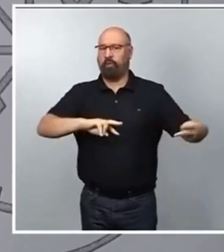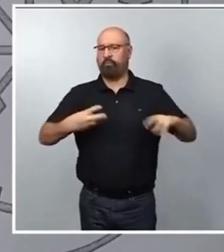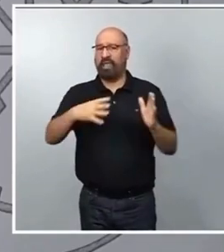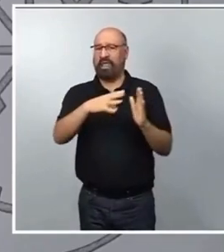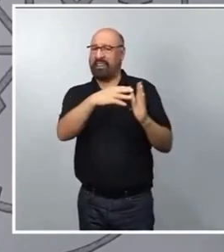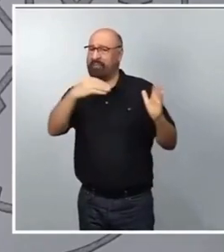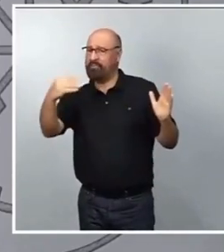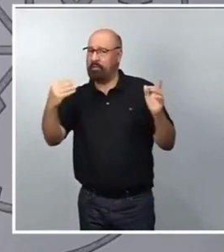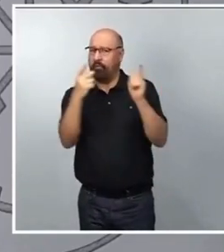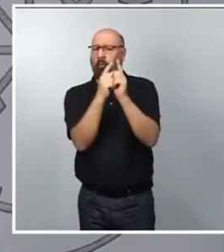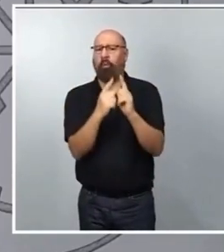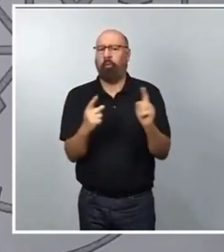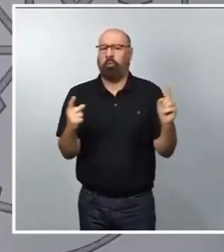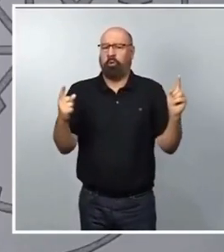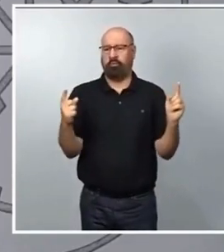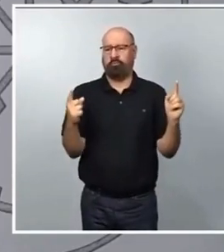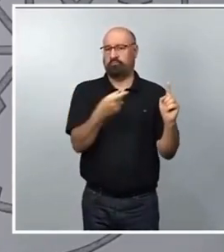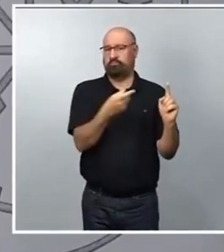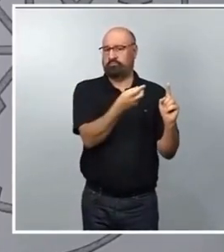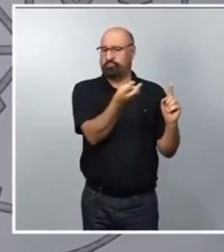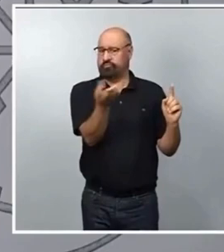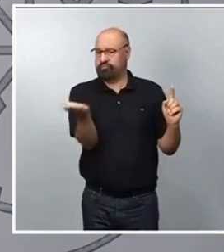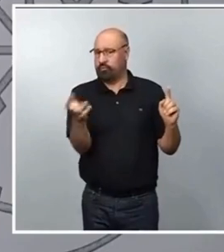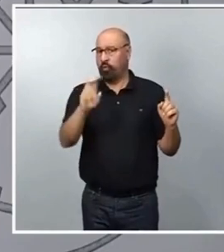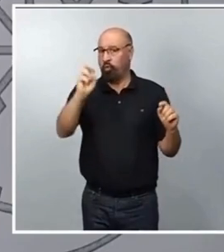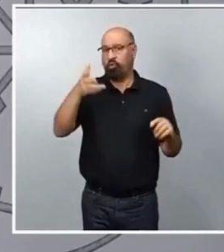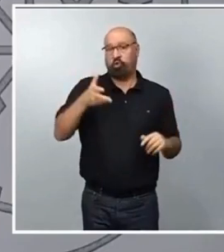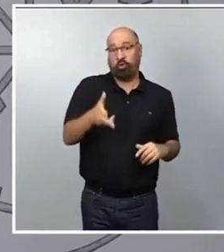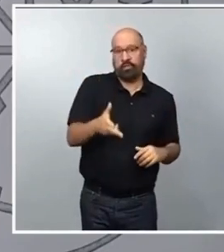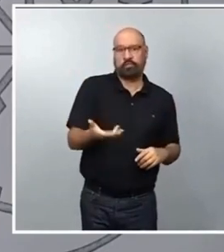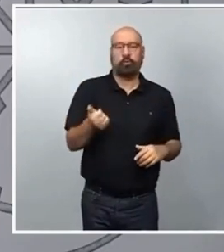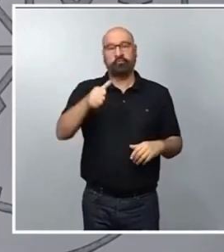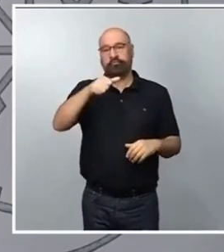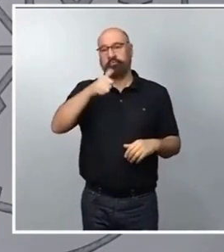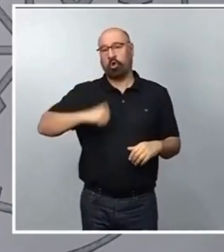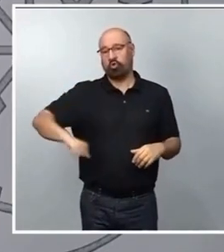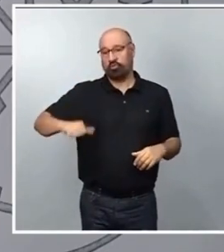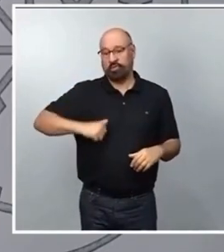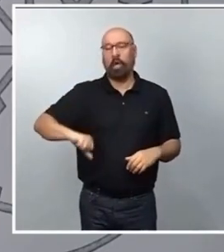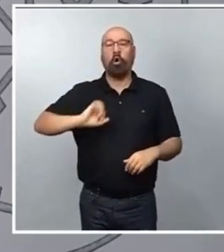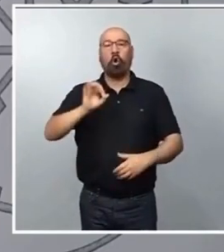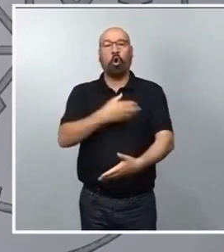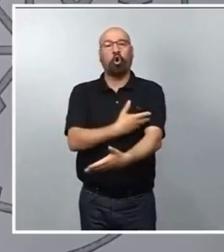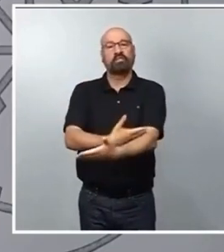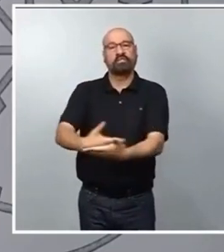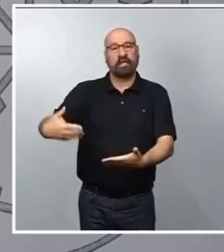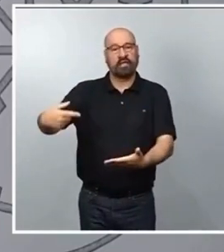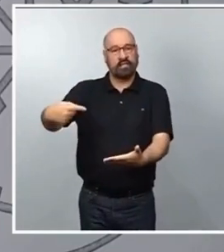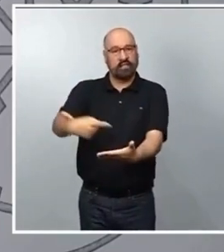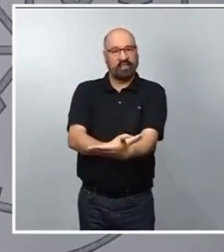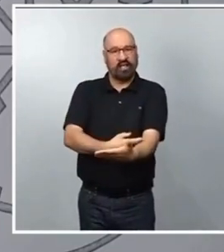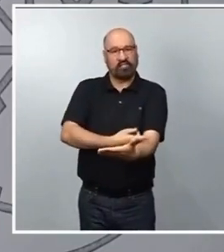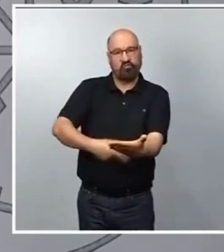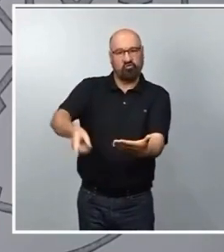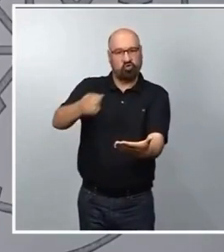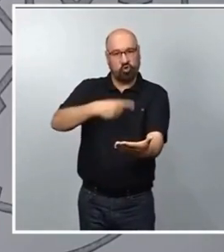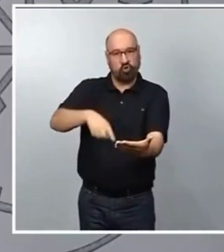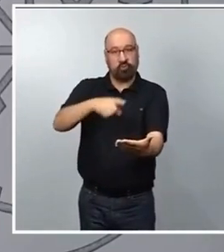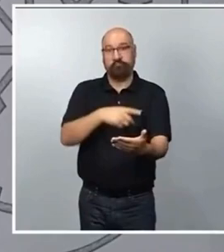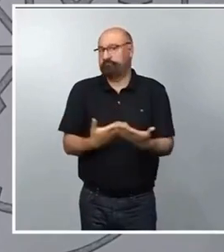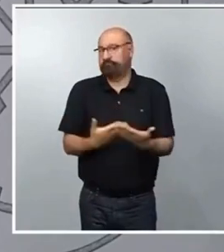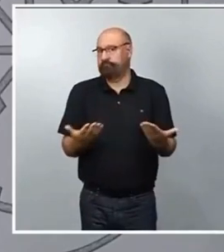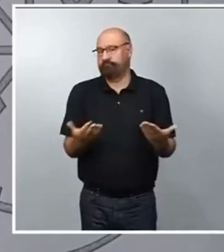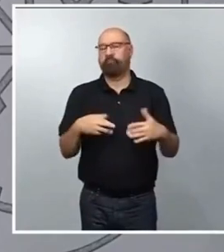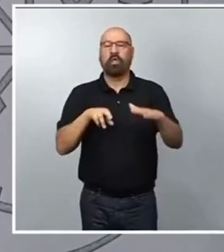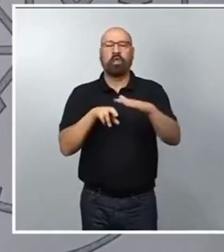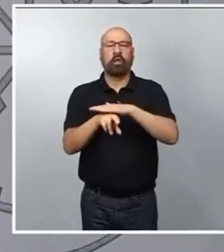podría incidir en otros derechos como intervenciones quirúrgicas o transfusión de sangre. En definitiva, se trata de un